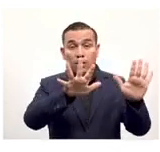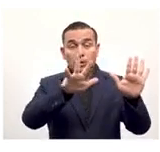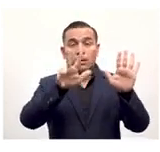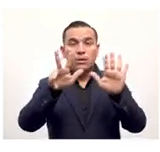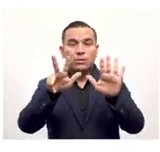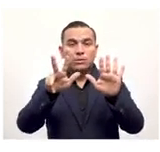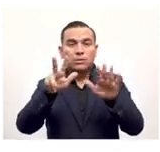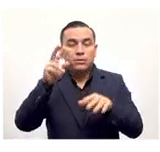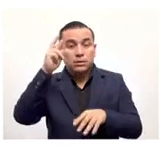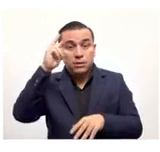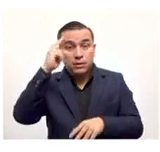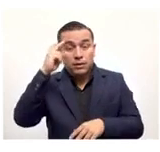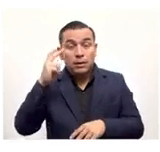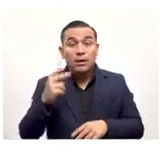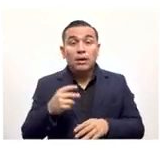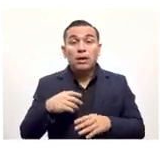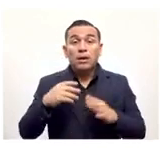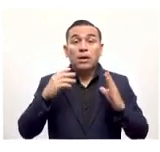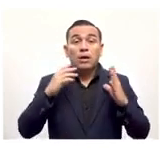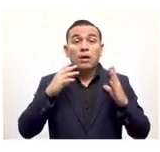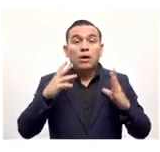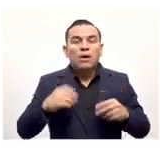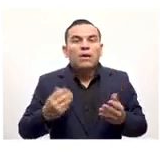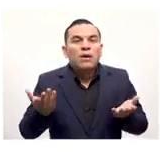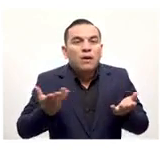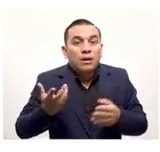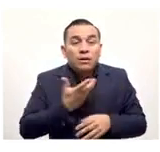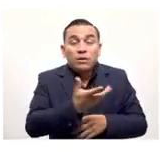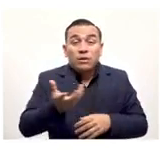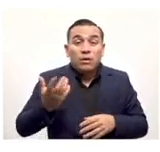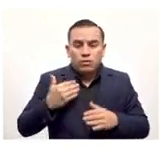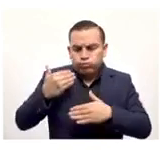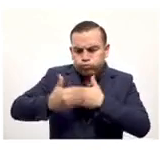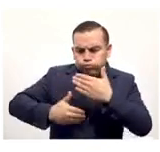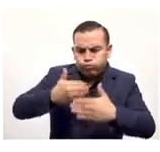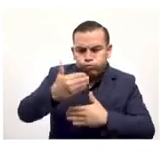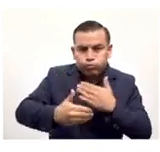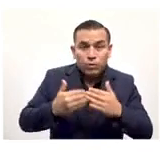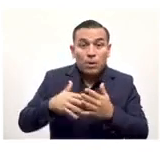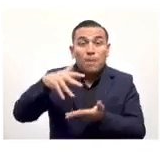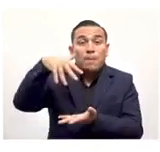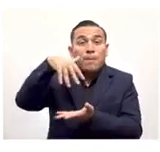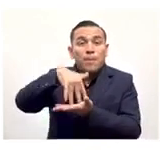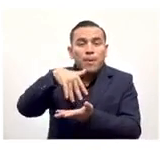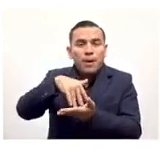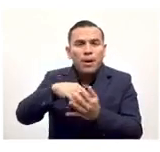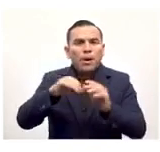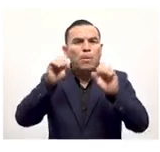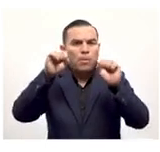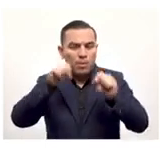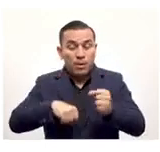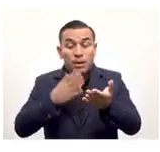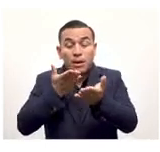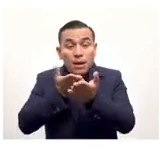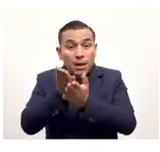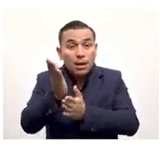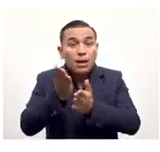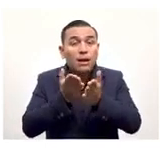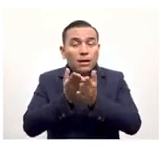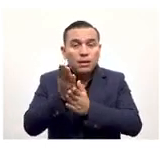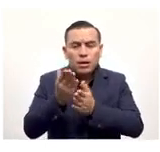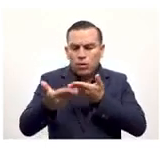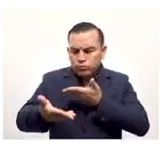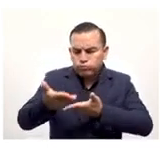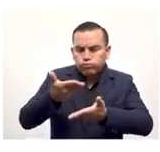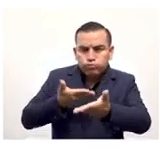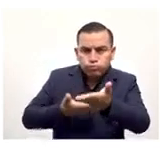más claro todavía. El Estado promoverá la capacitación y mecanismos necesarios para que la población pueda acceder